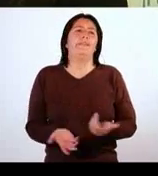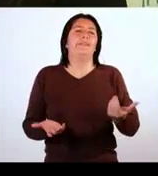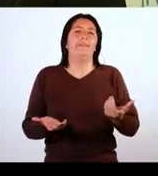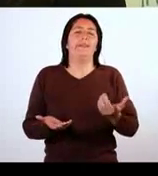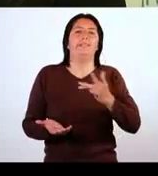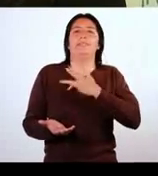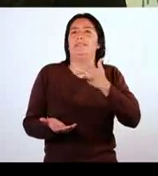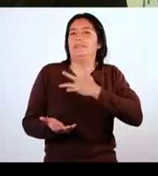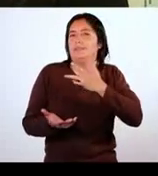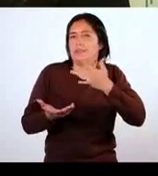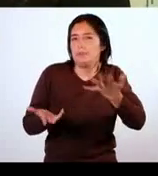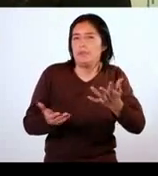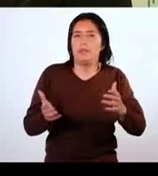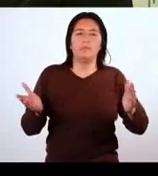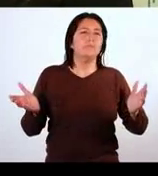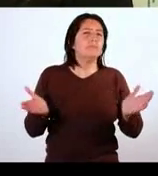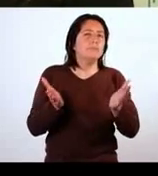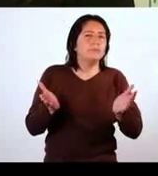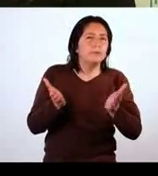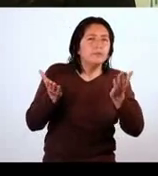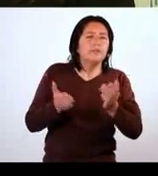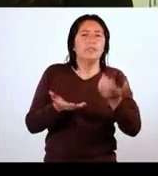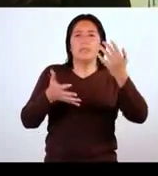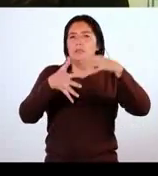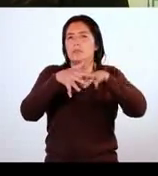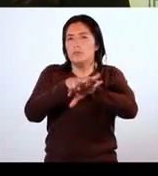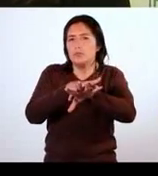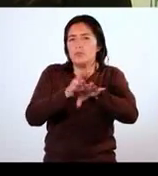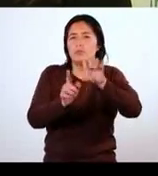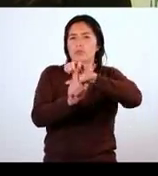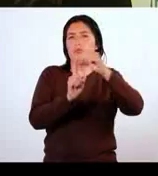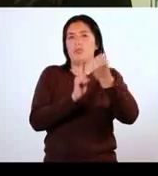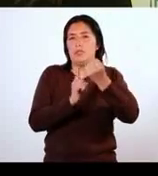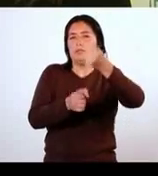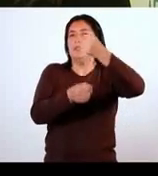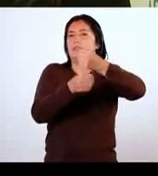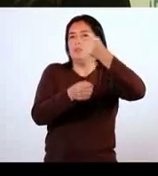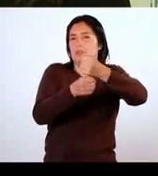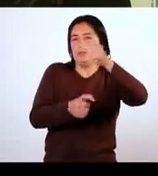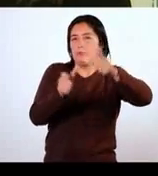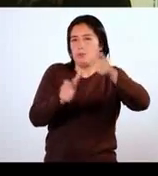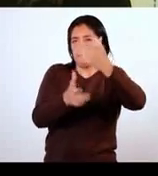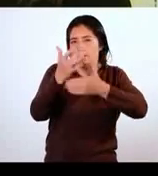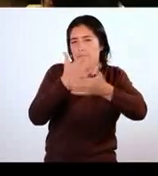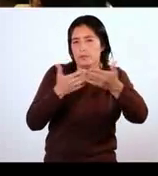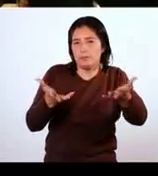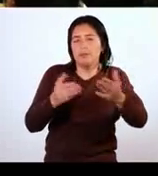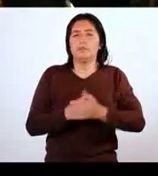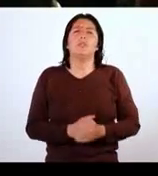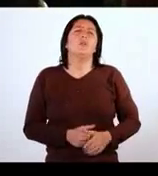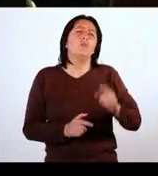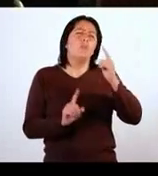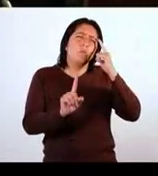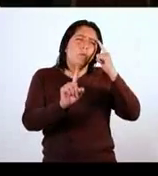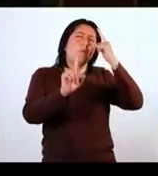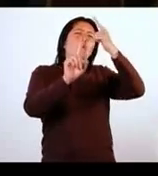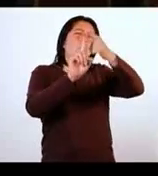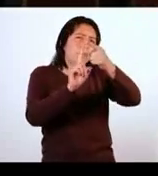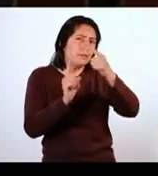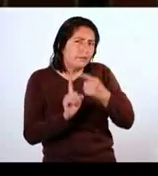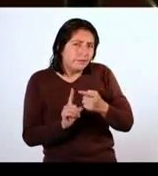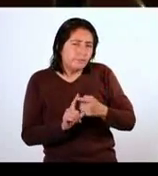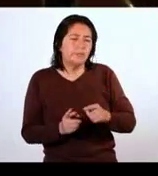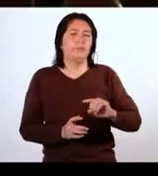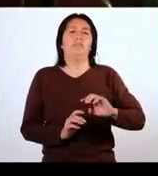sensibilización, promoción de la inclusión social y laboral de personas con discapacidad. Uno de los objetos de